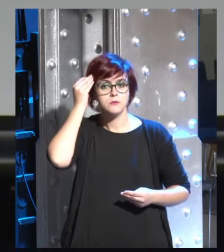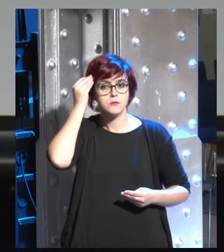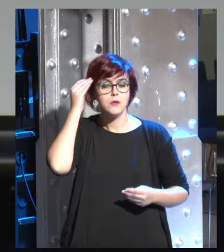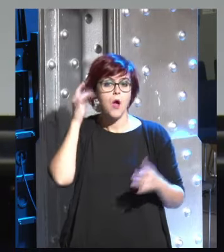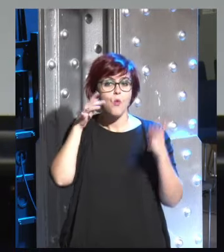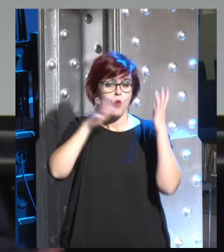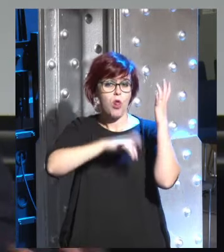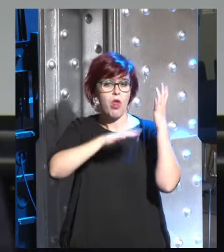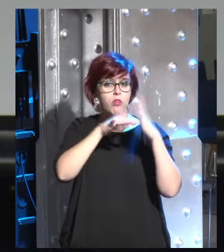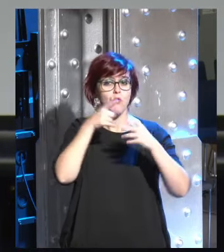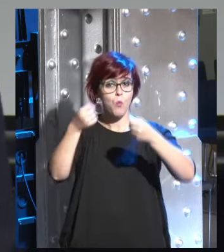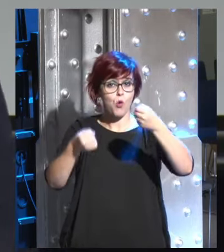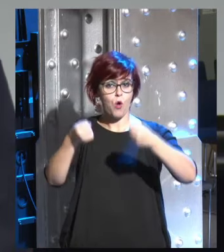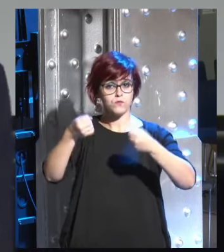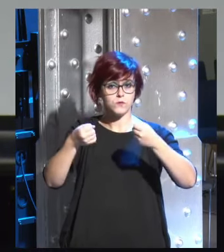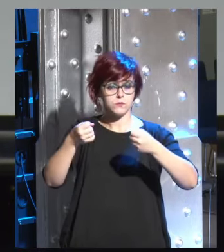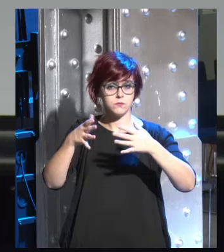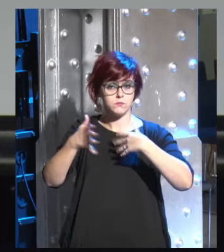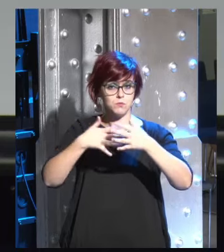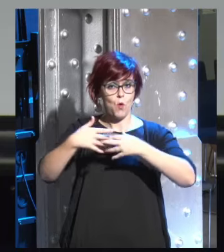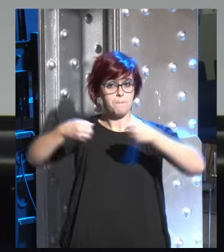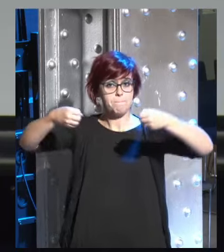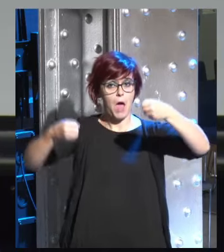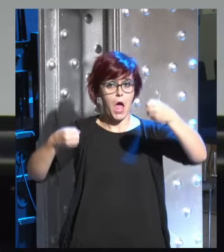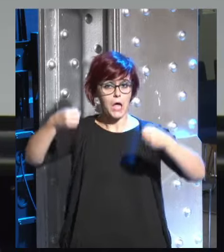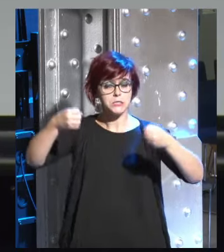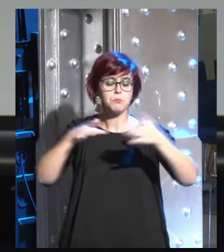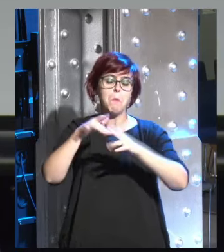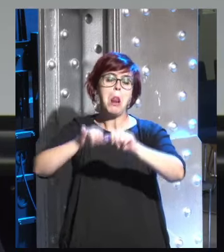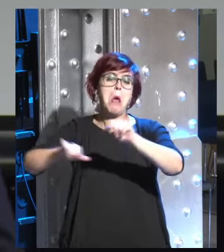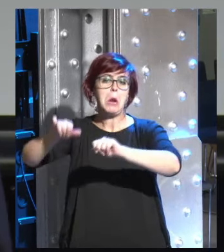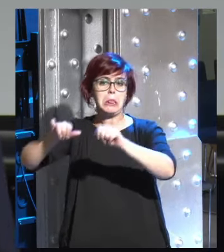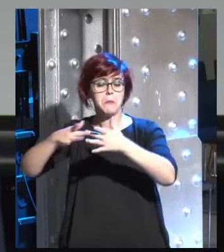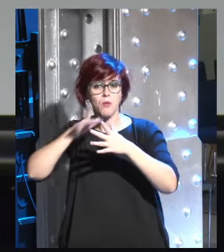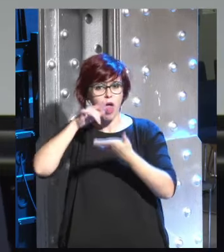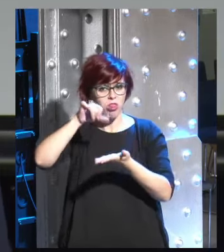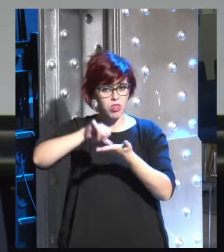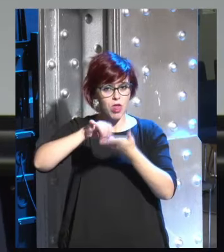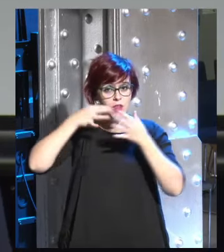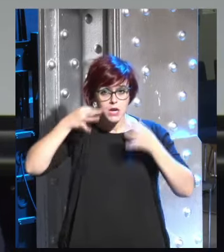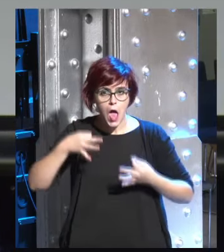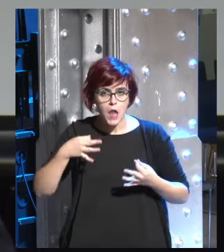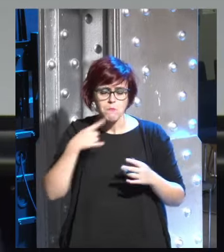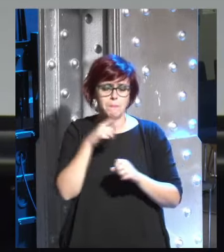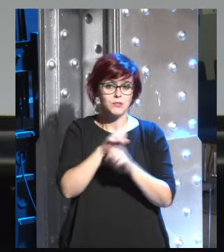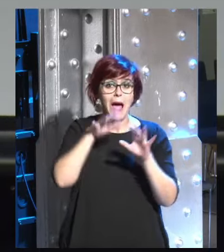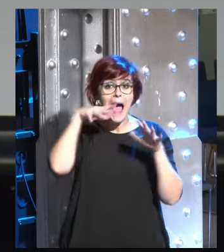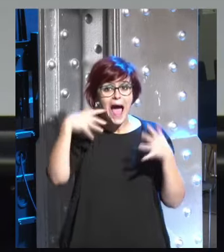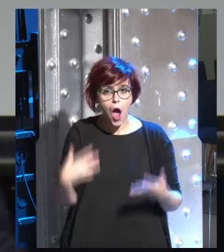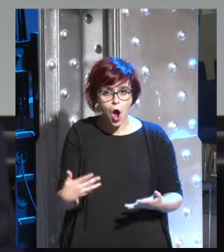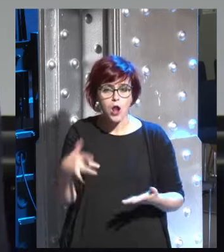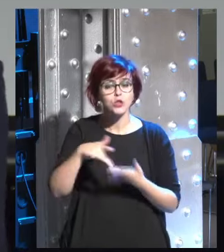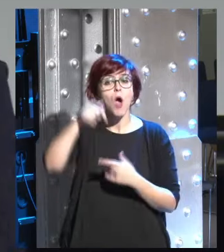condujera un coche un vehículo tal vez en alguna condición de laboratorio tal vez pero no en una ciudad no en condiciones reales hoy en día